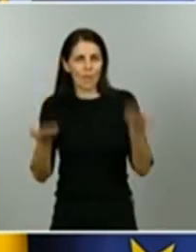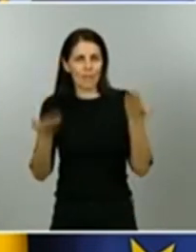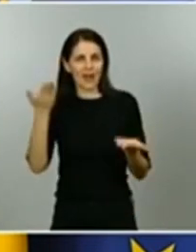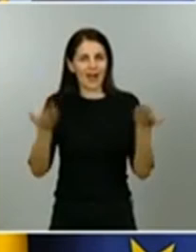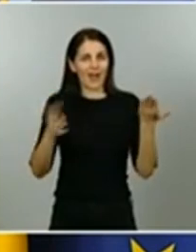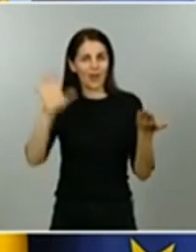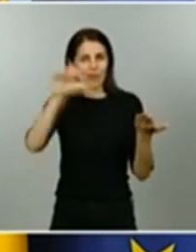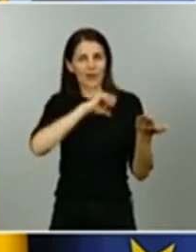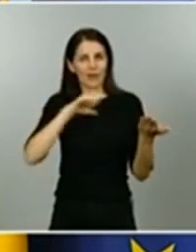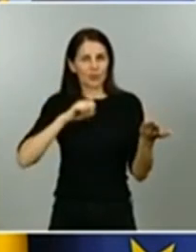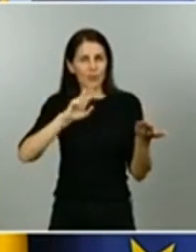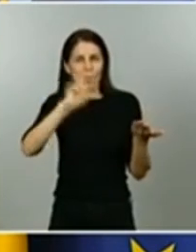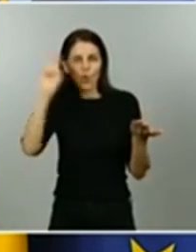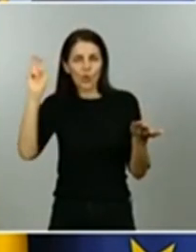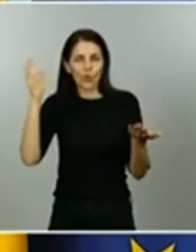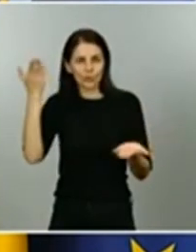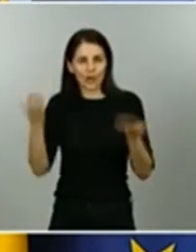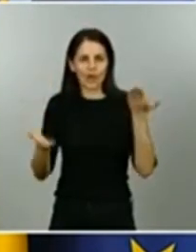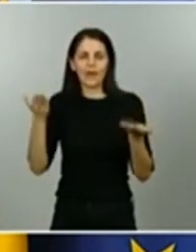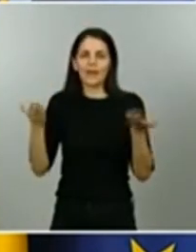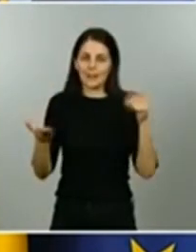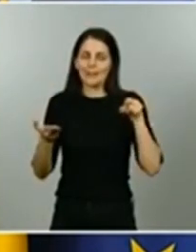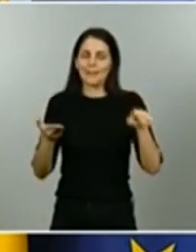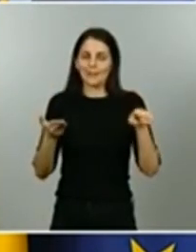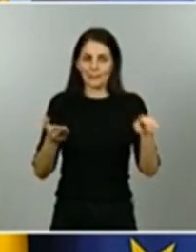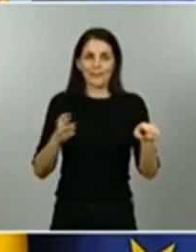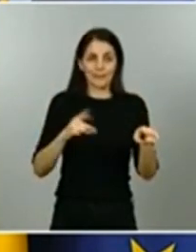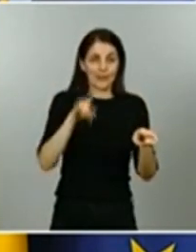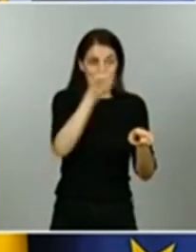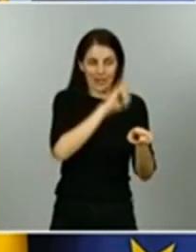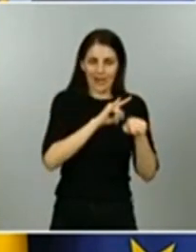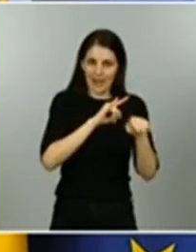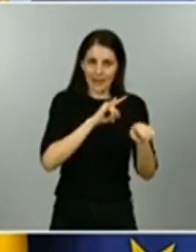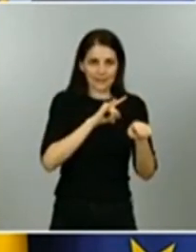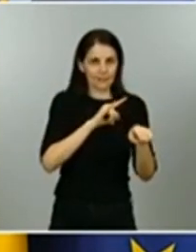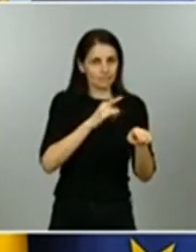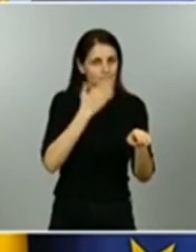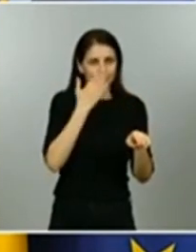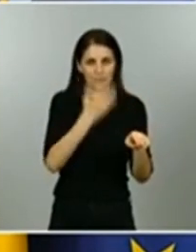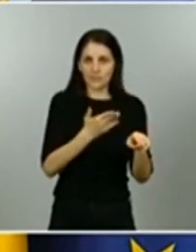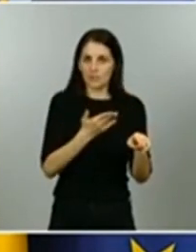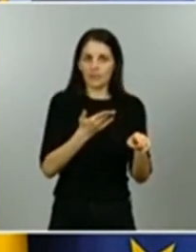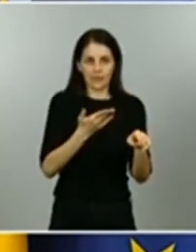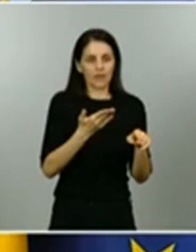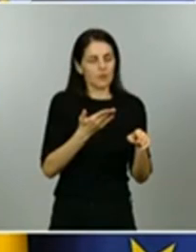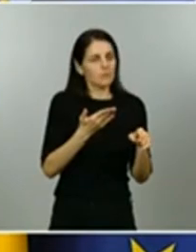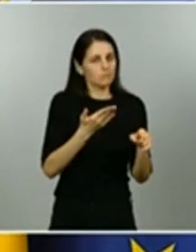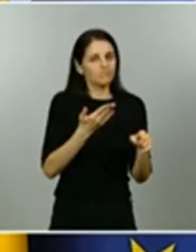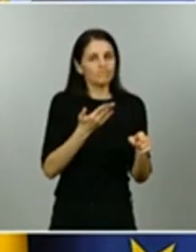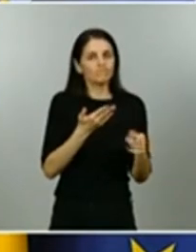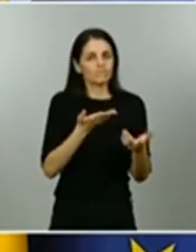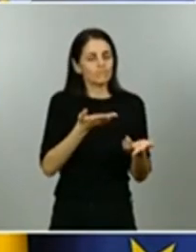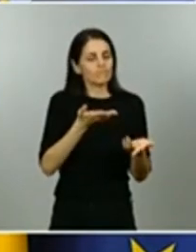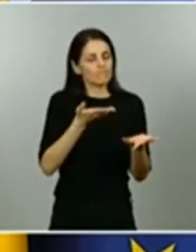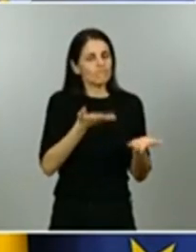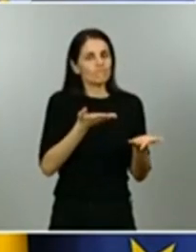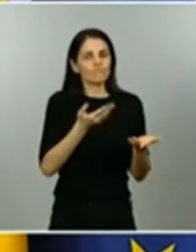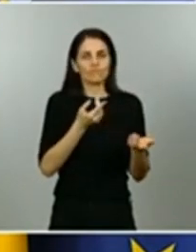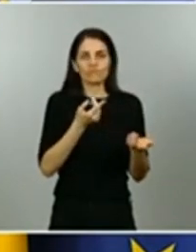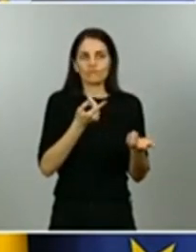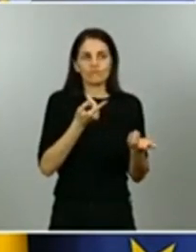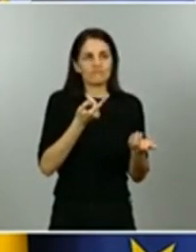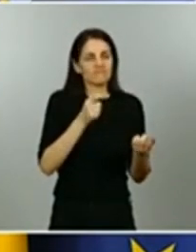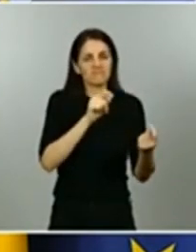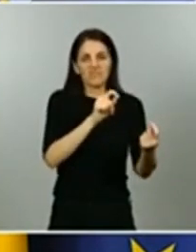persona que ha coordinado la evaluación de las Islas Canarias es uno de los territorios en los que ha sido ha habido menos discusión por